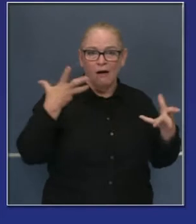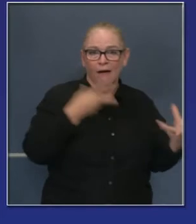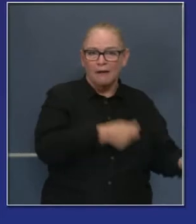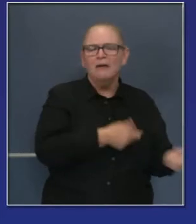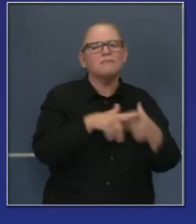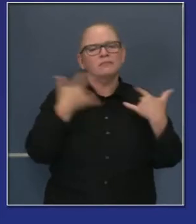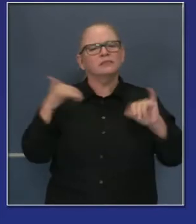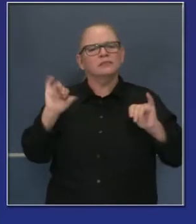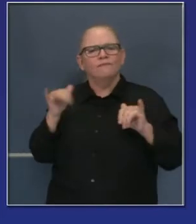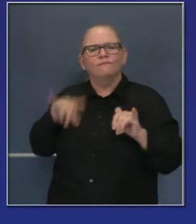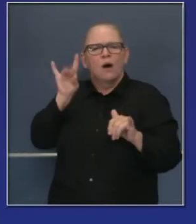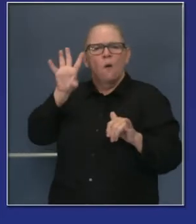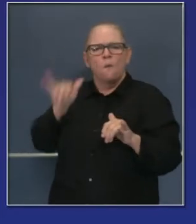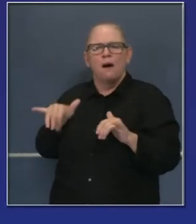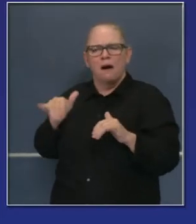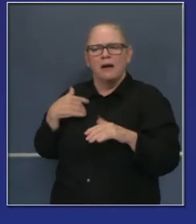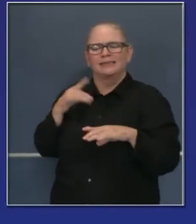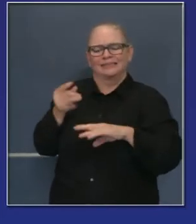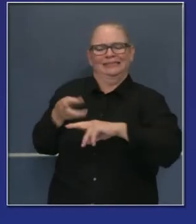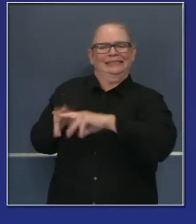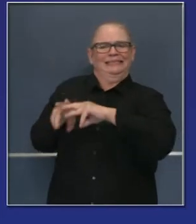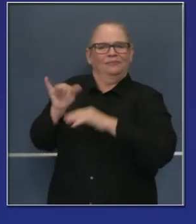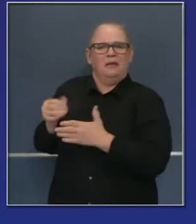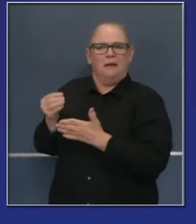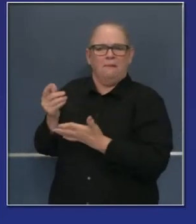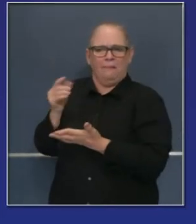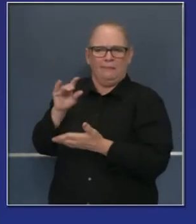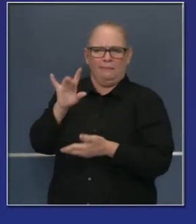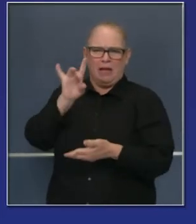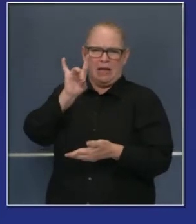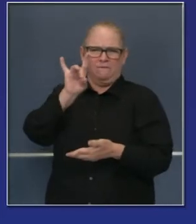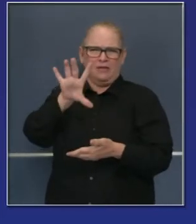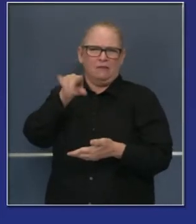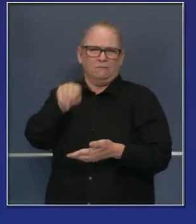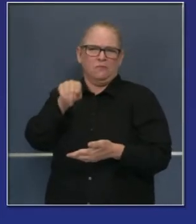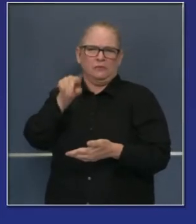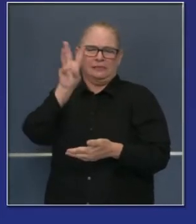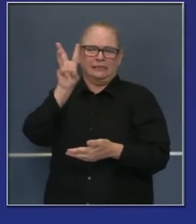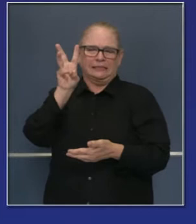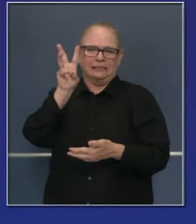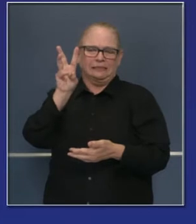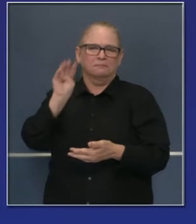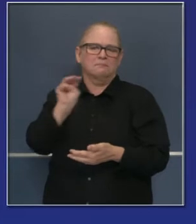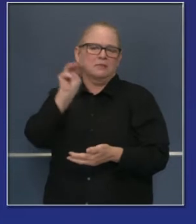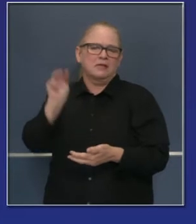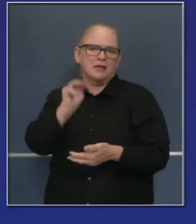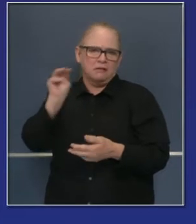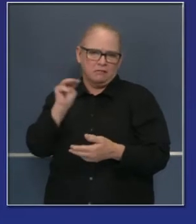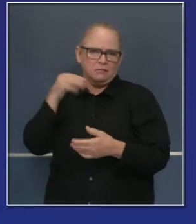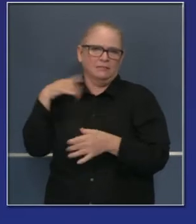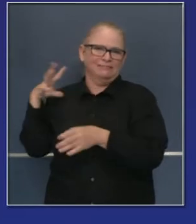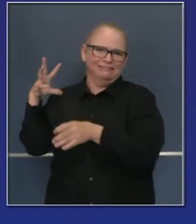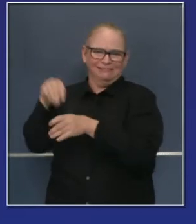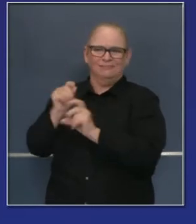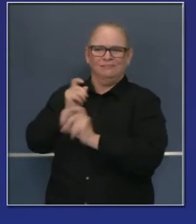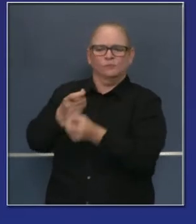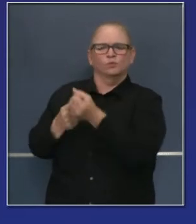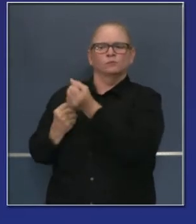Hemos podido aumentar el presupuesto de Cal Fire por 87.5 millones de dólares para poder